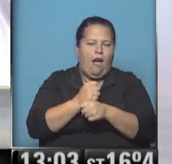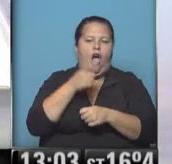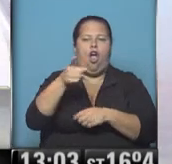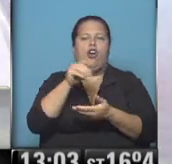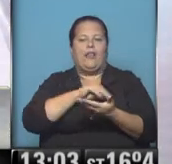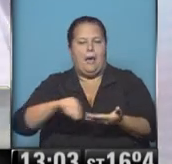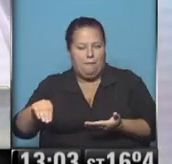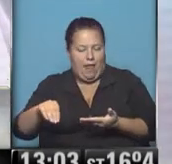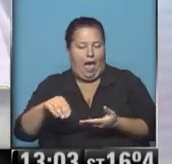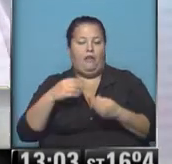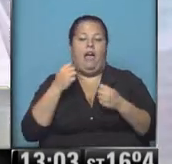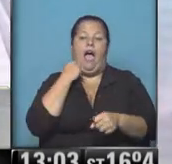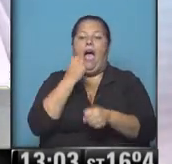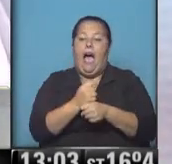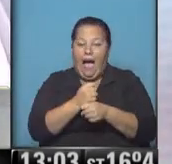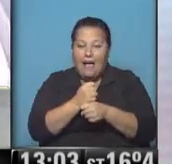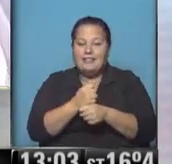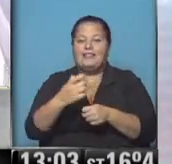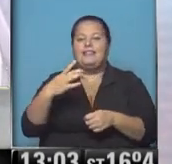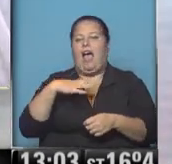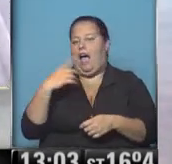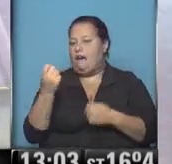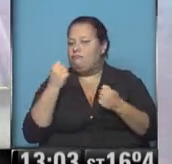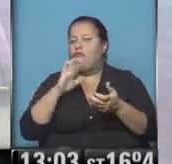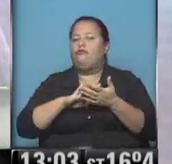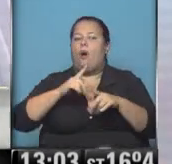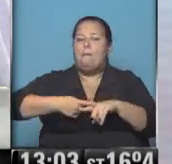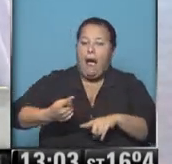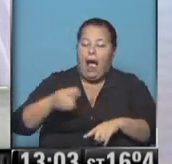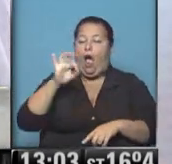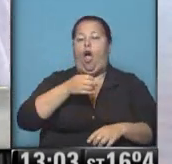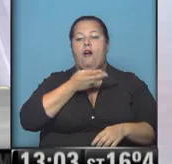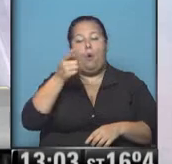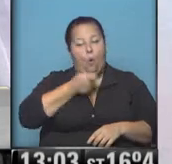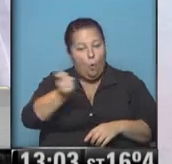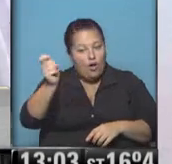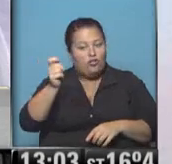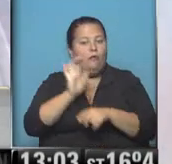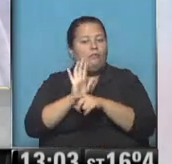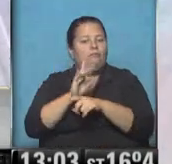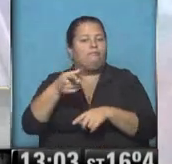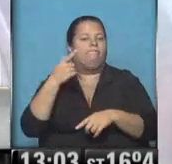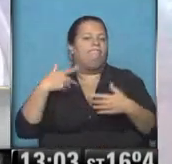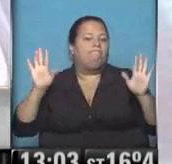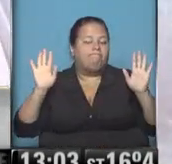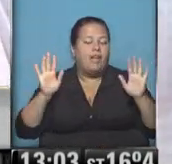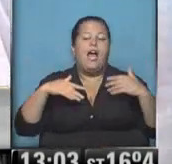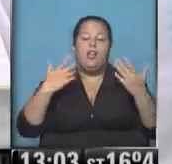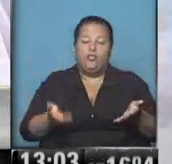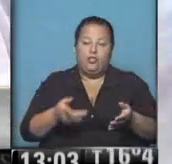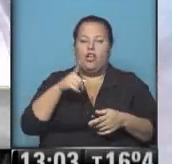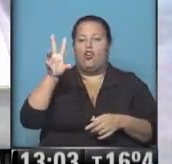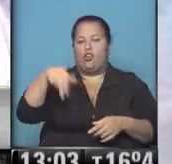sus empleados que hasta que no se resisten en medidas como esta o lo llevan a la justicia, están virtualmente a la merced. Esto significa